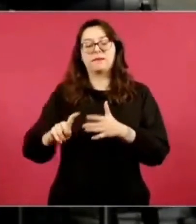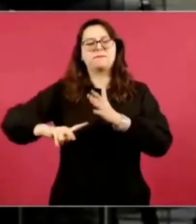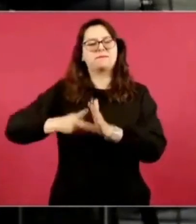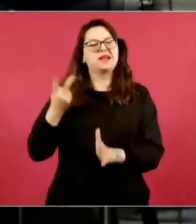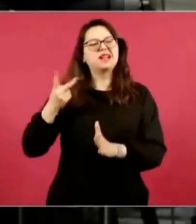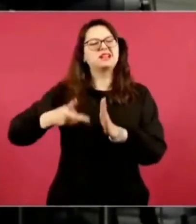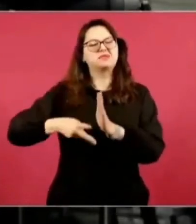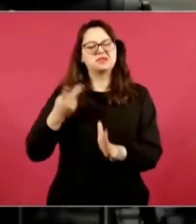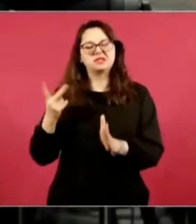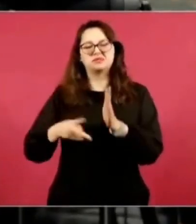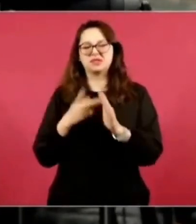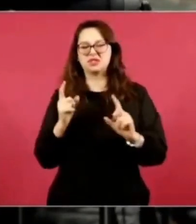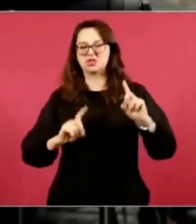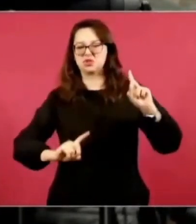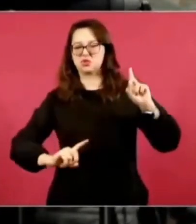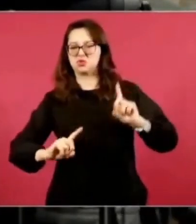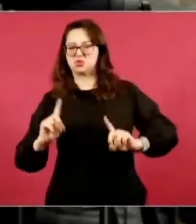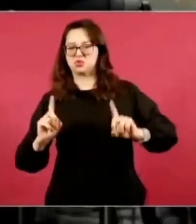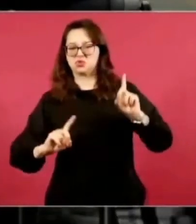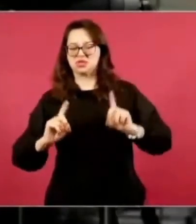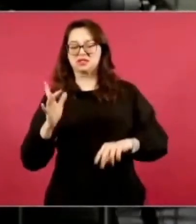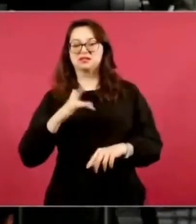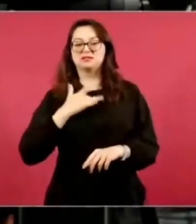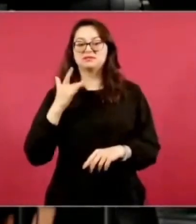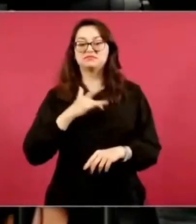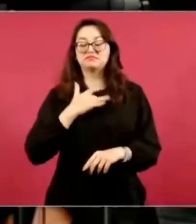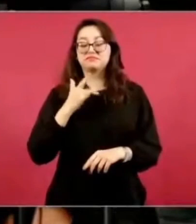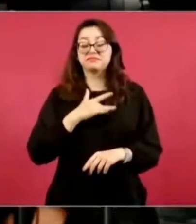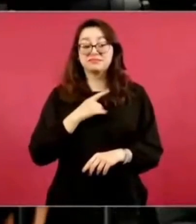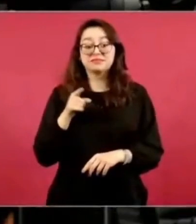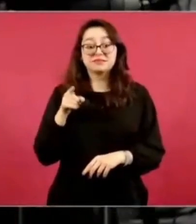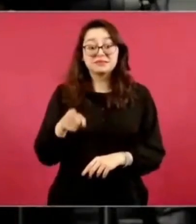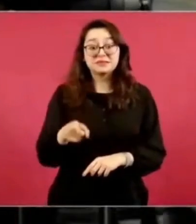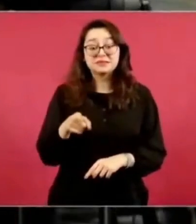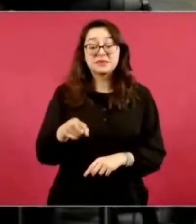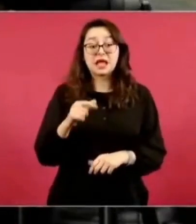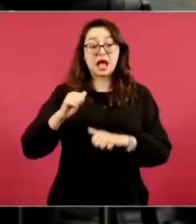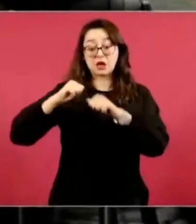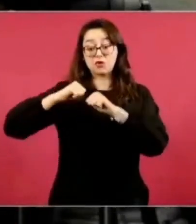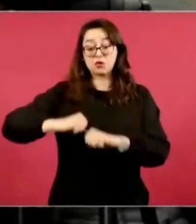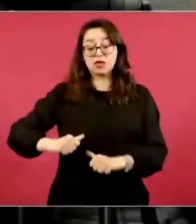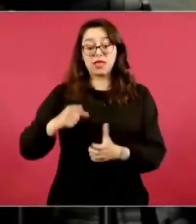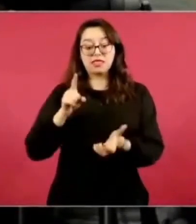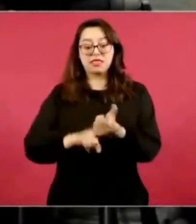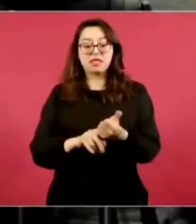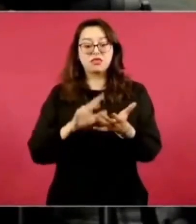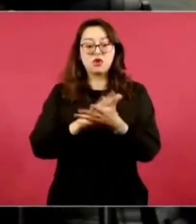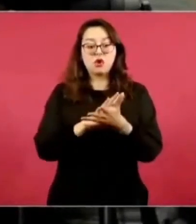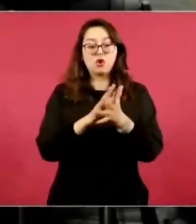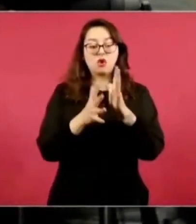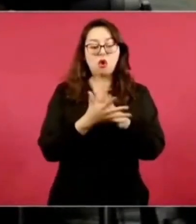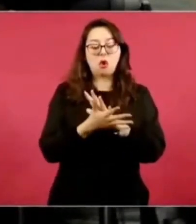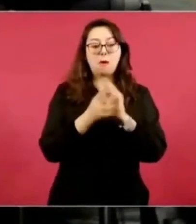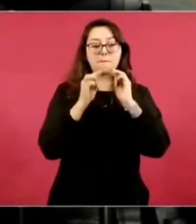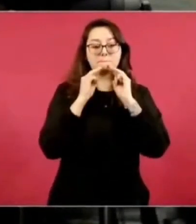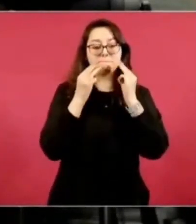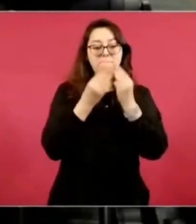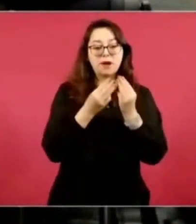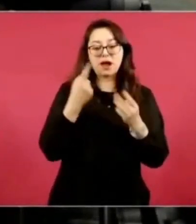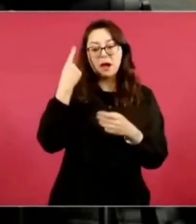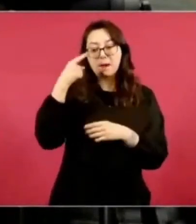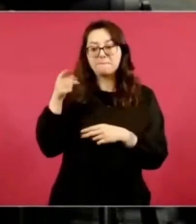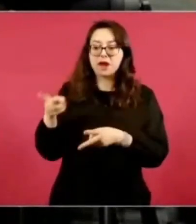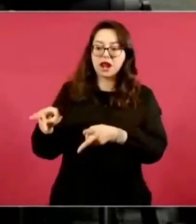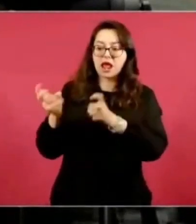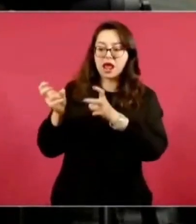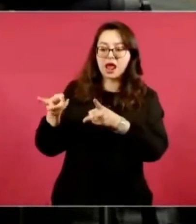existe la sospecha de que autoridades estarían confabuladas con delincuentes, ya que cobradores estarían dando información